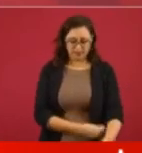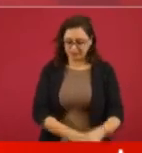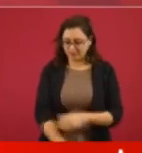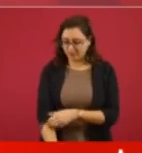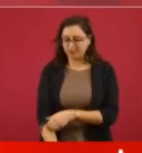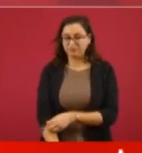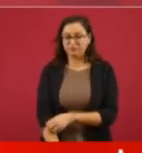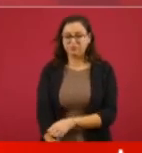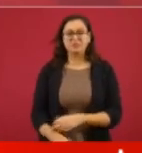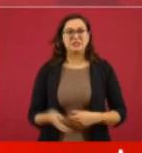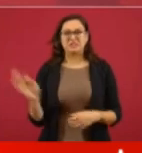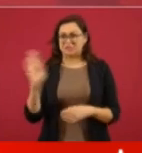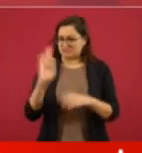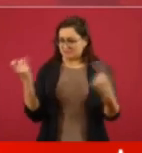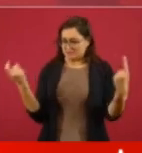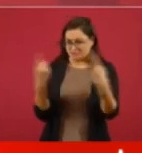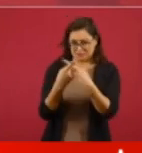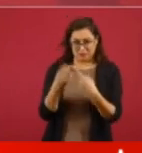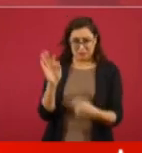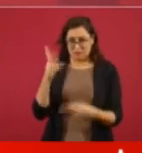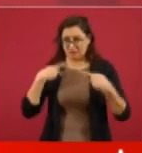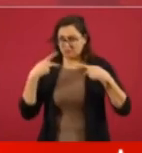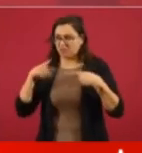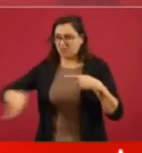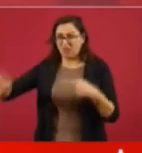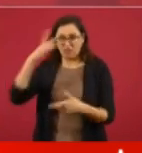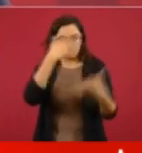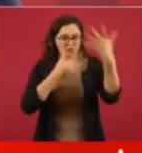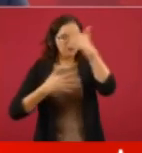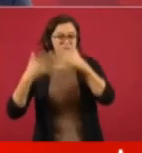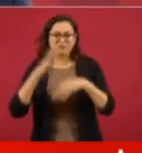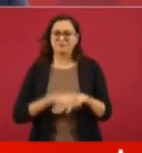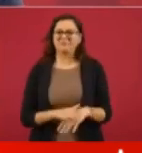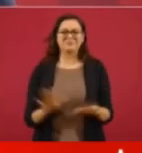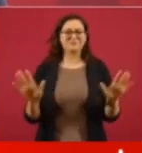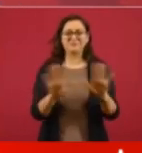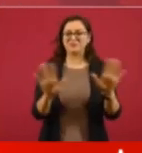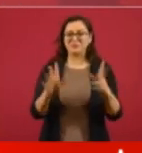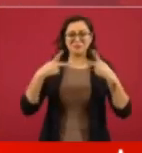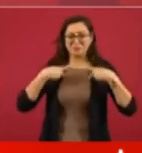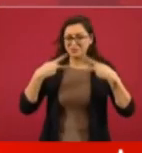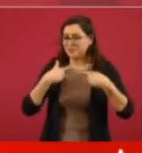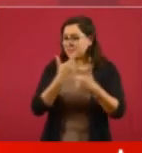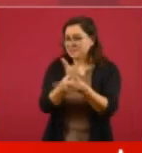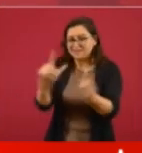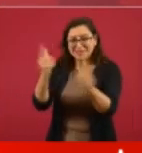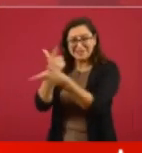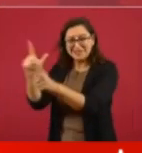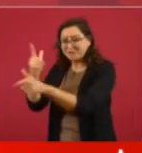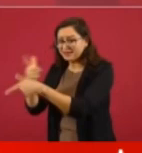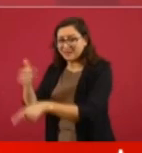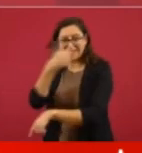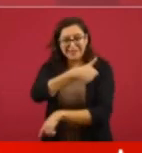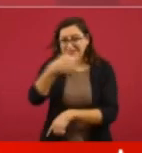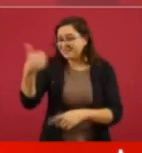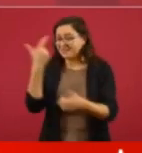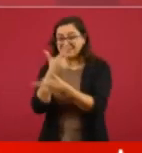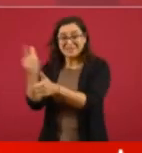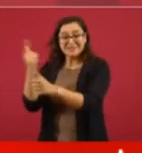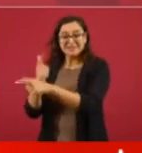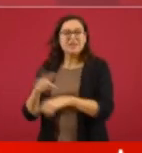cada quien es libre. Sí, sin medidas coercitivas. Sí, sí, sí. Y